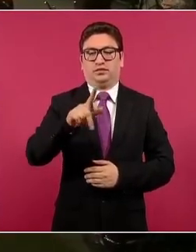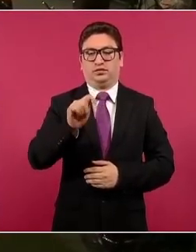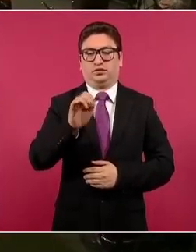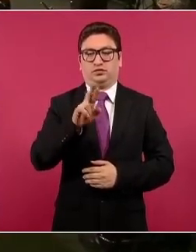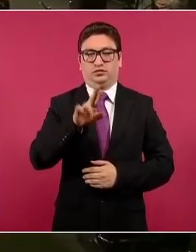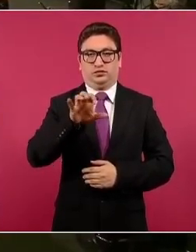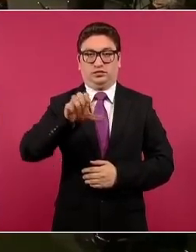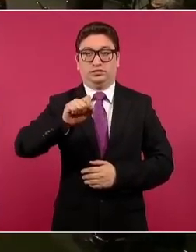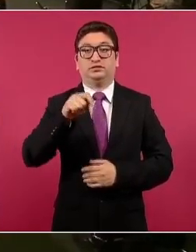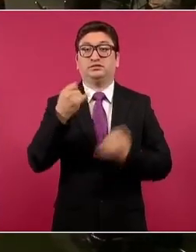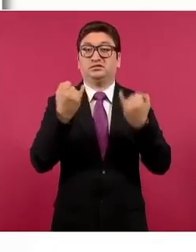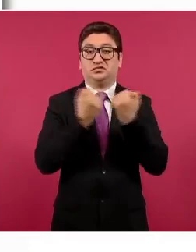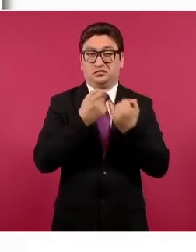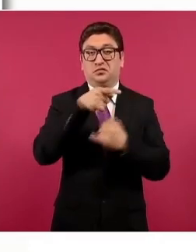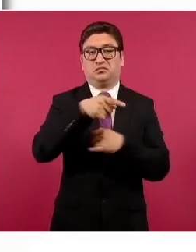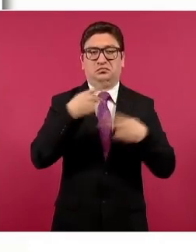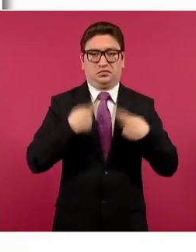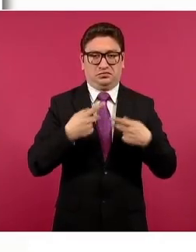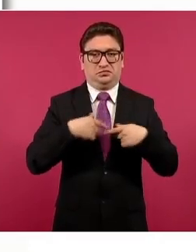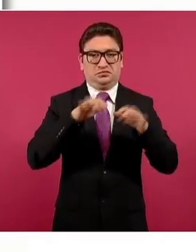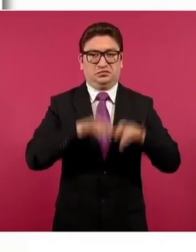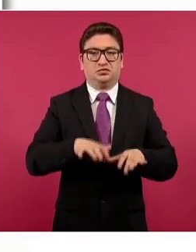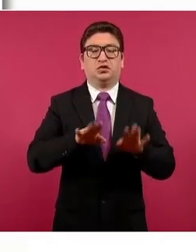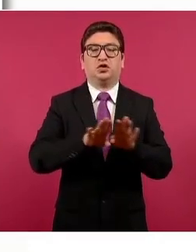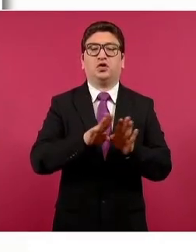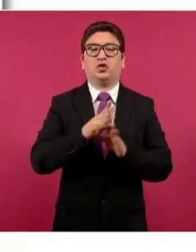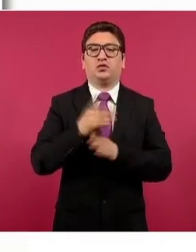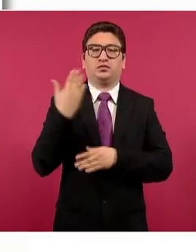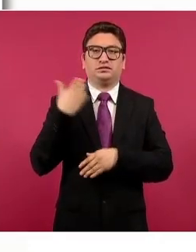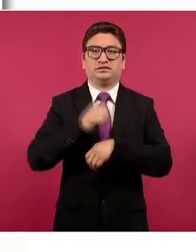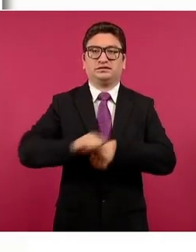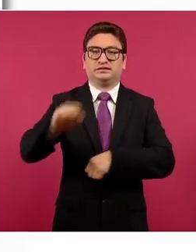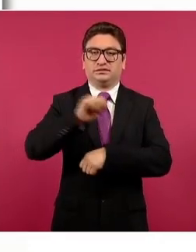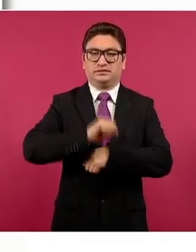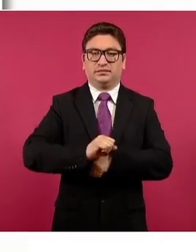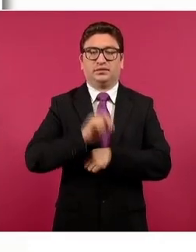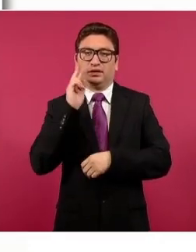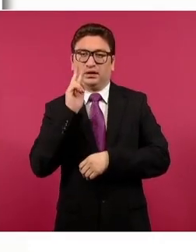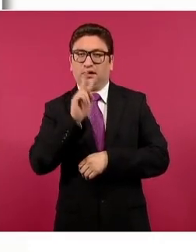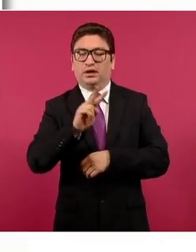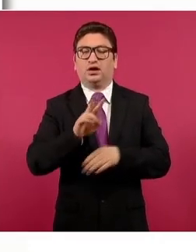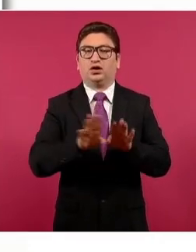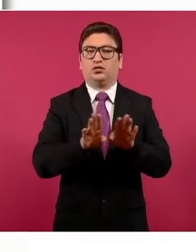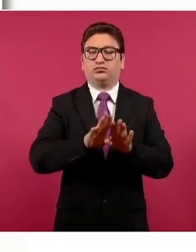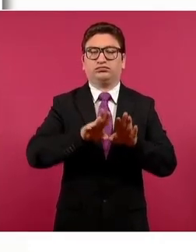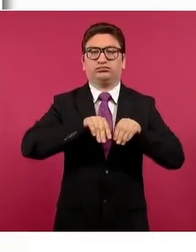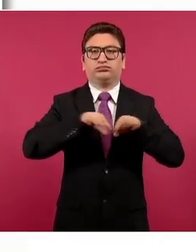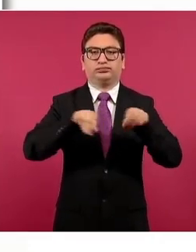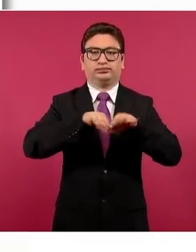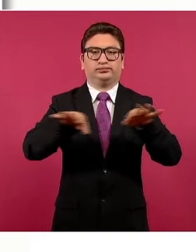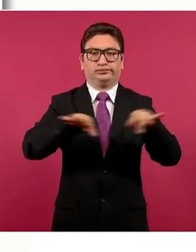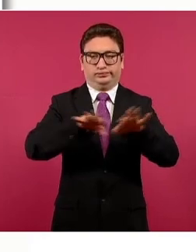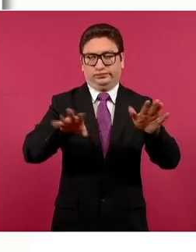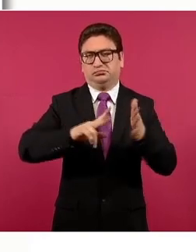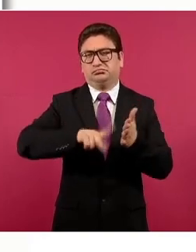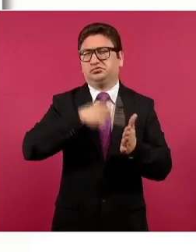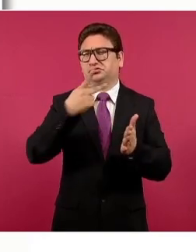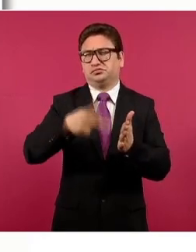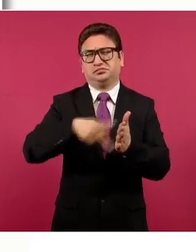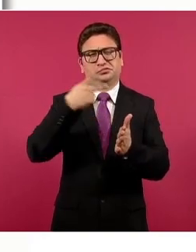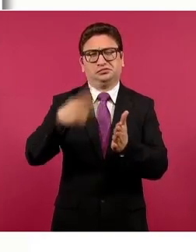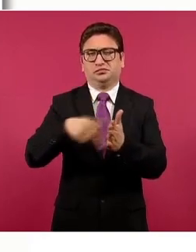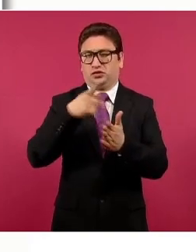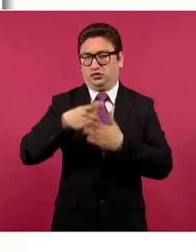de las personas que aparece en el mapa de la última semana, pero no solamente en el mapa de la última semana, sino en los constantes